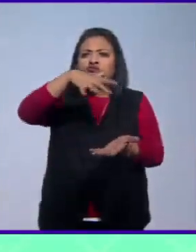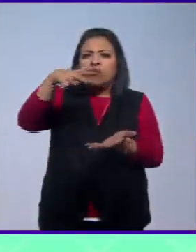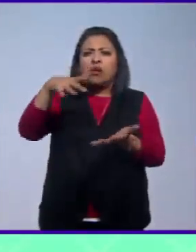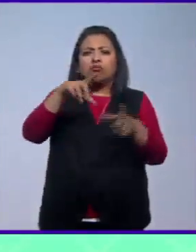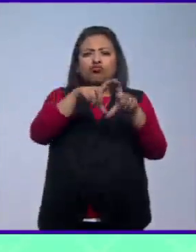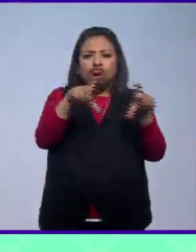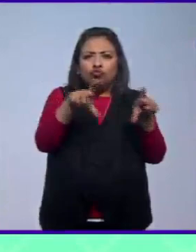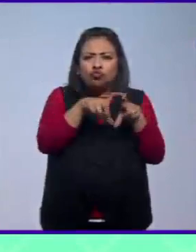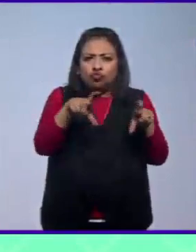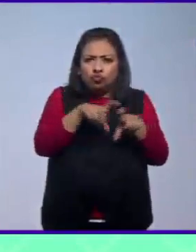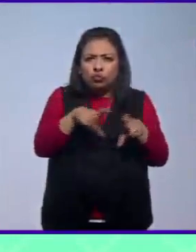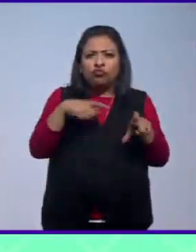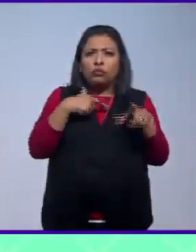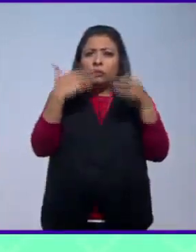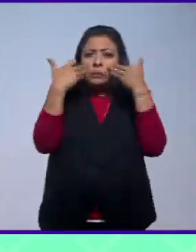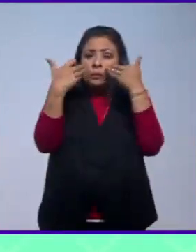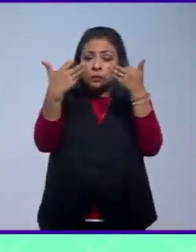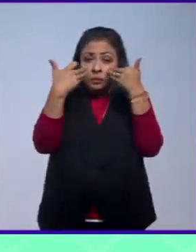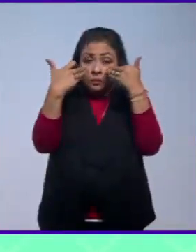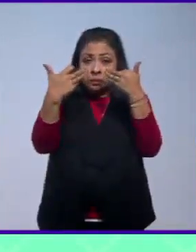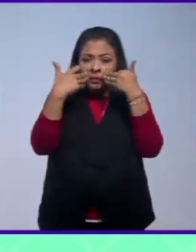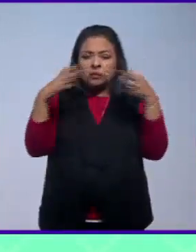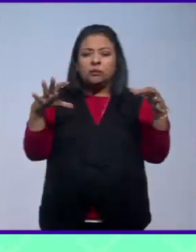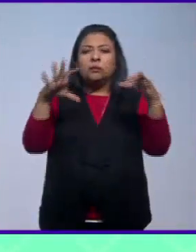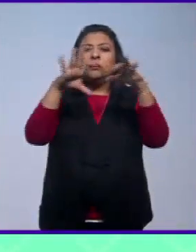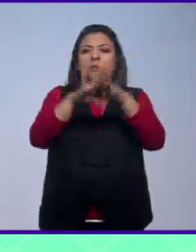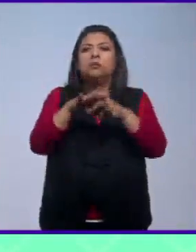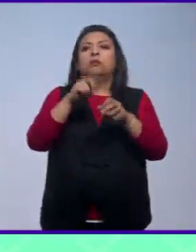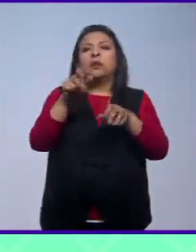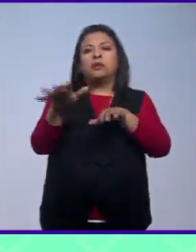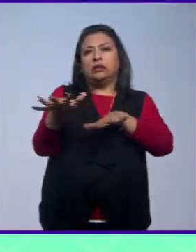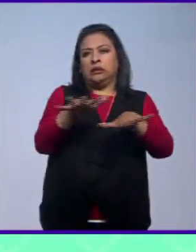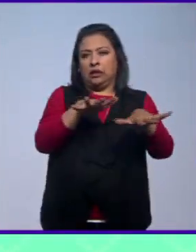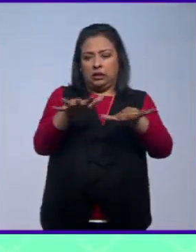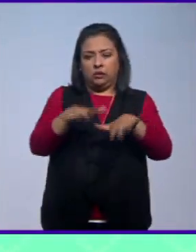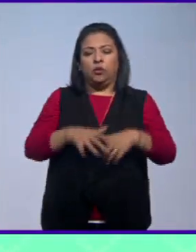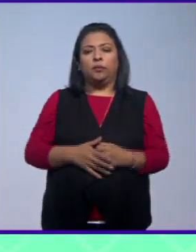textos y de testimonios que tengan que ver con el temblor